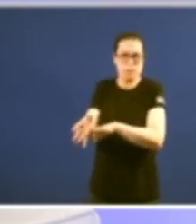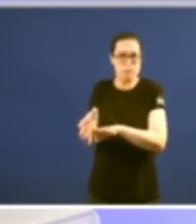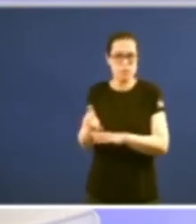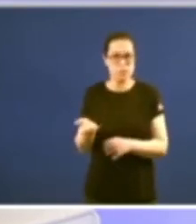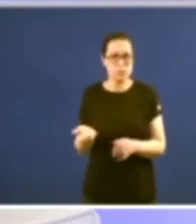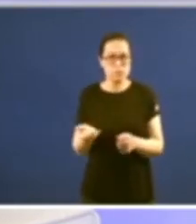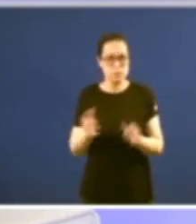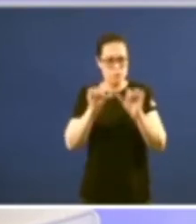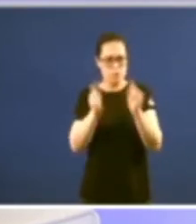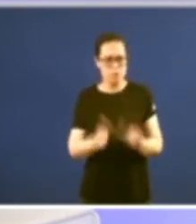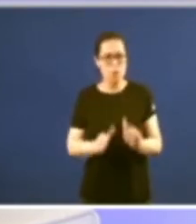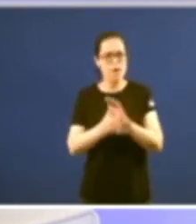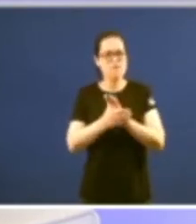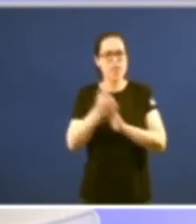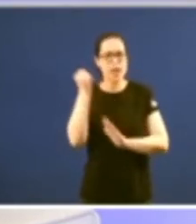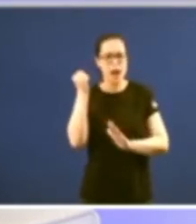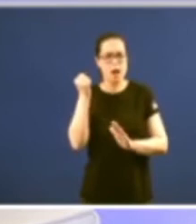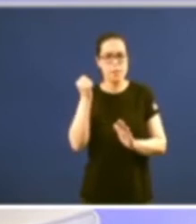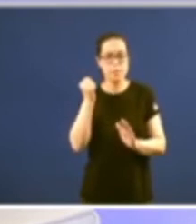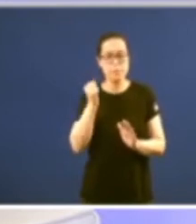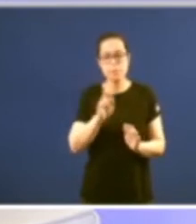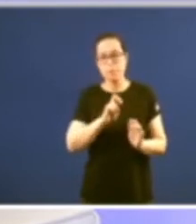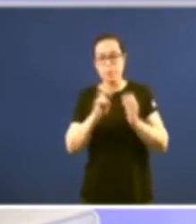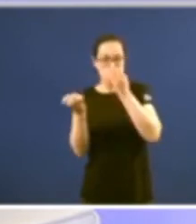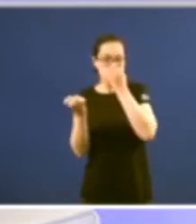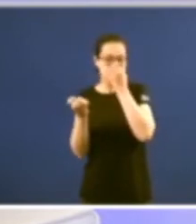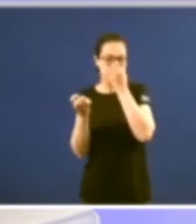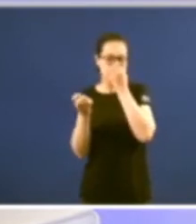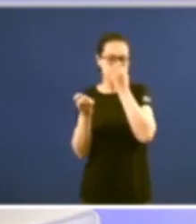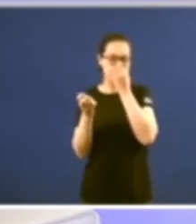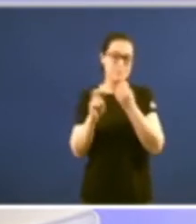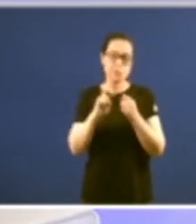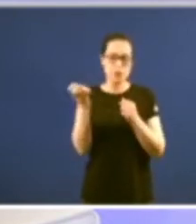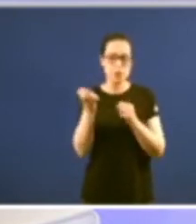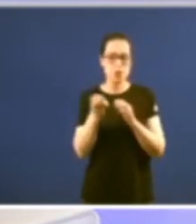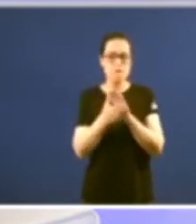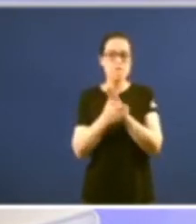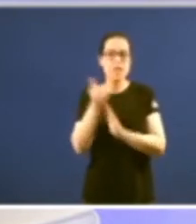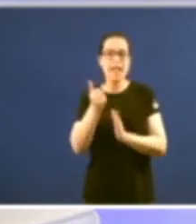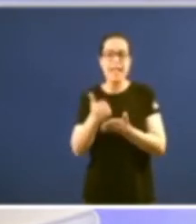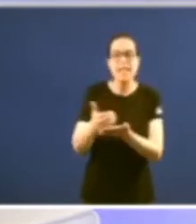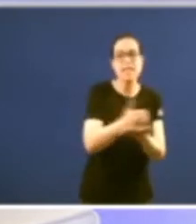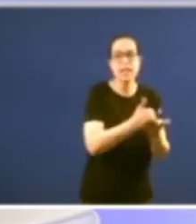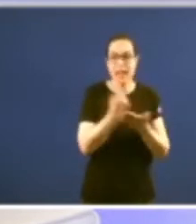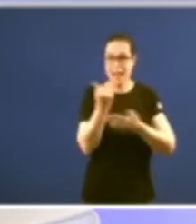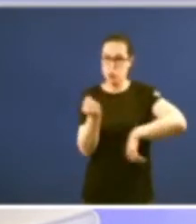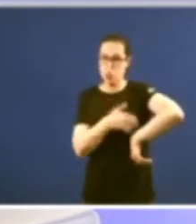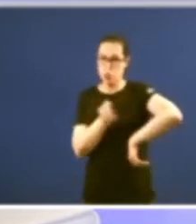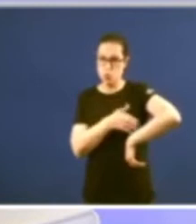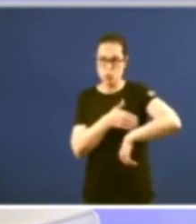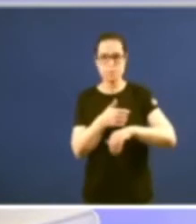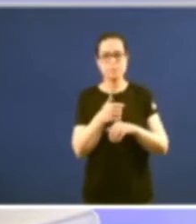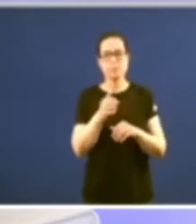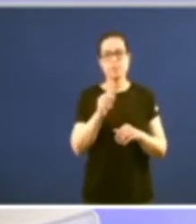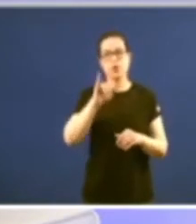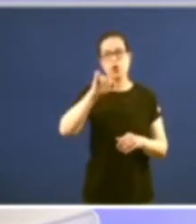federalizado que sin embargo non están tanto federalizados os ingresos porque decía un día Jordi Solé